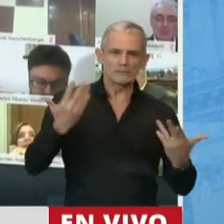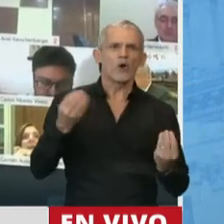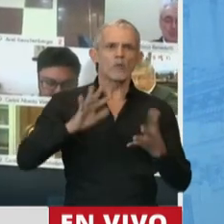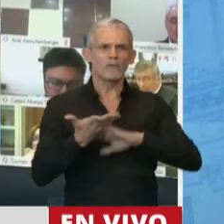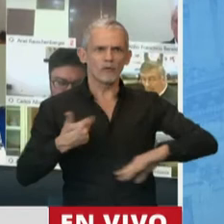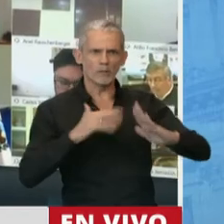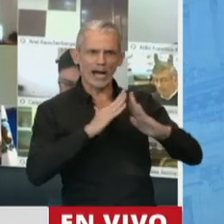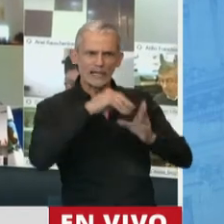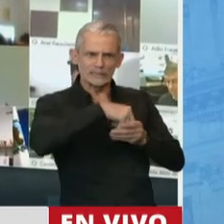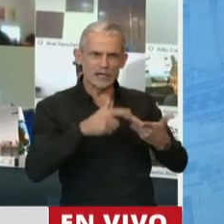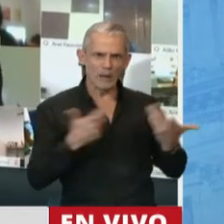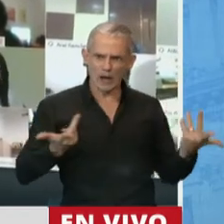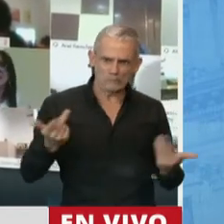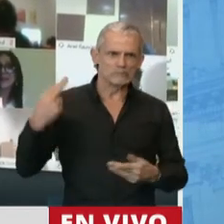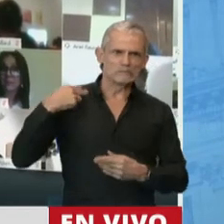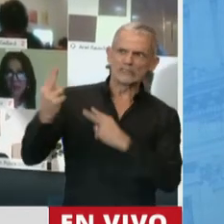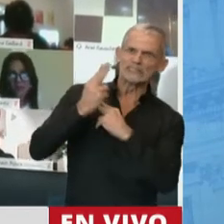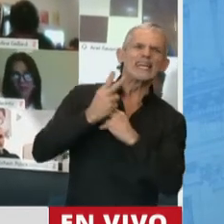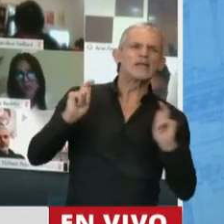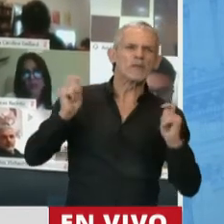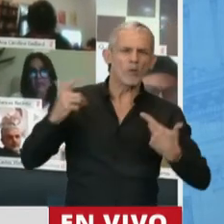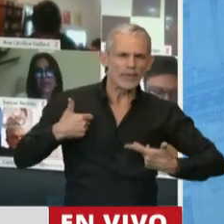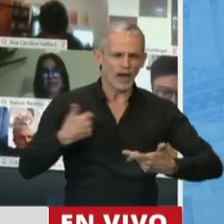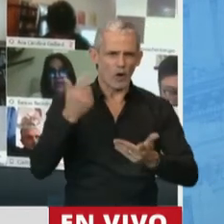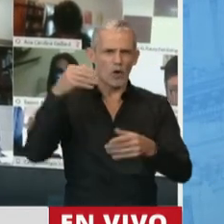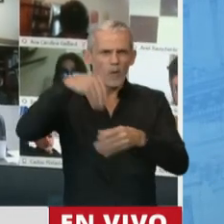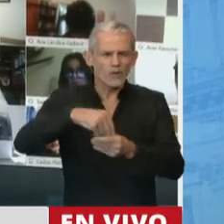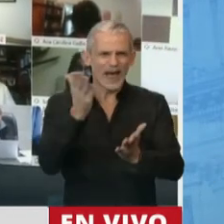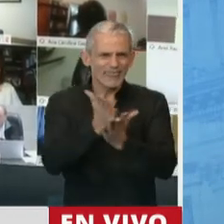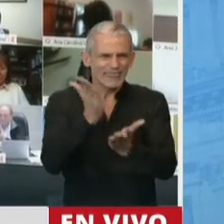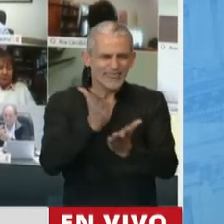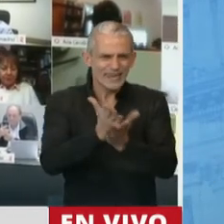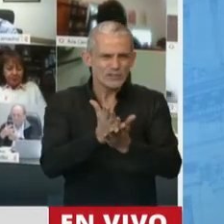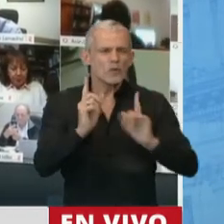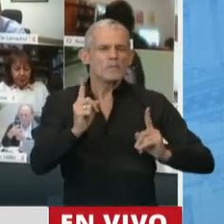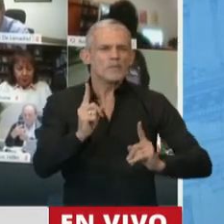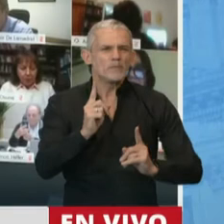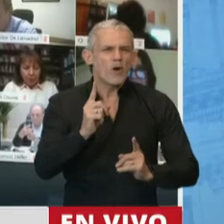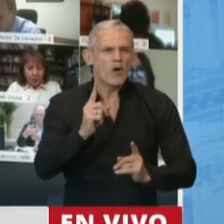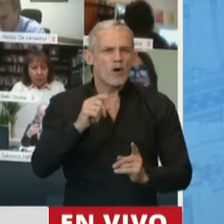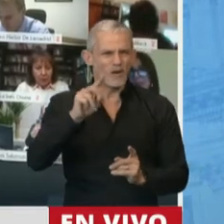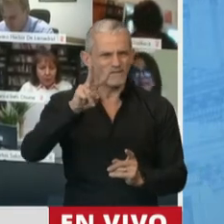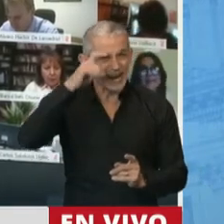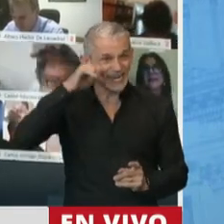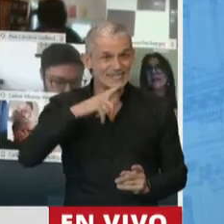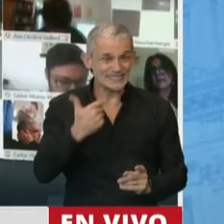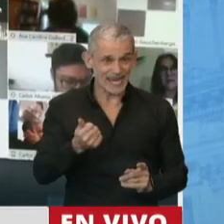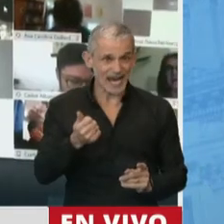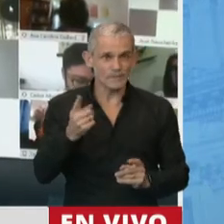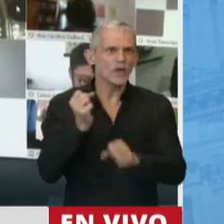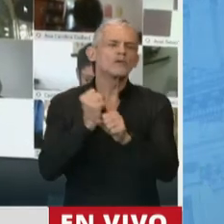esa desprotección y, digamos, esto de dotar derechos, como decía Vanessa Sirle, quien ha llevado un trabajo